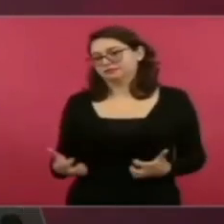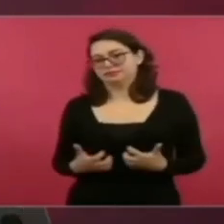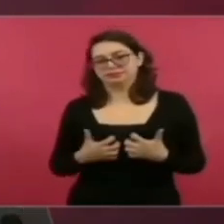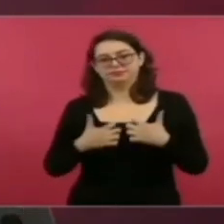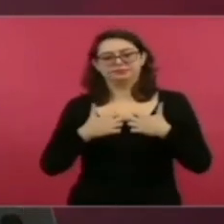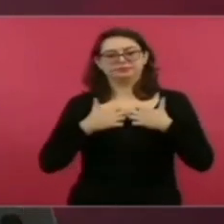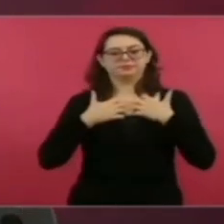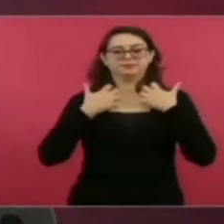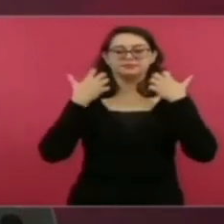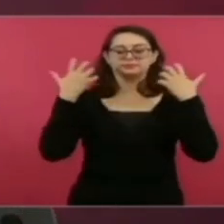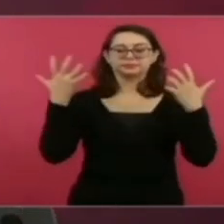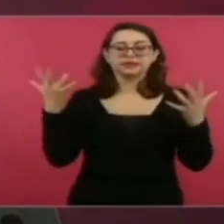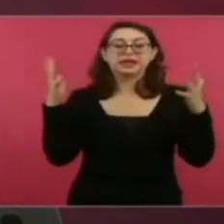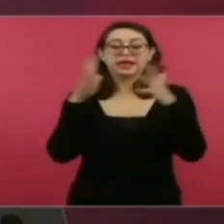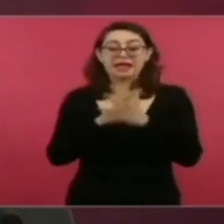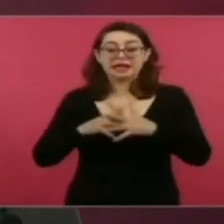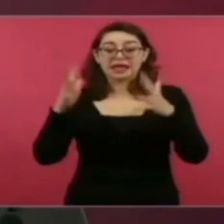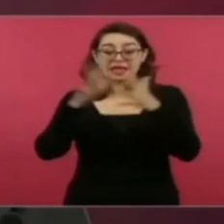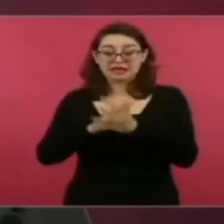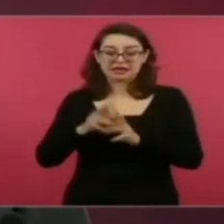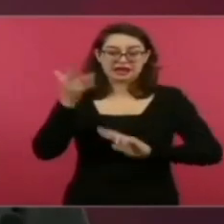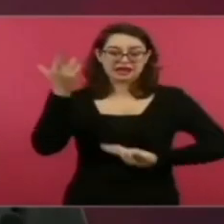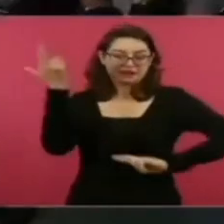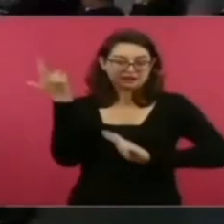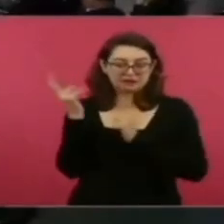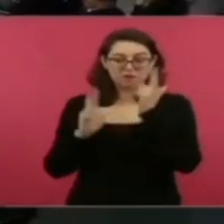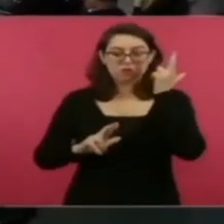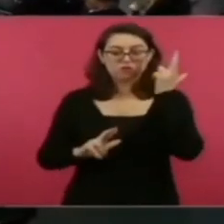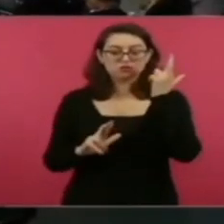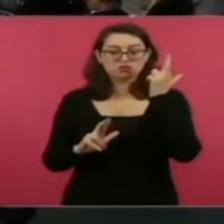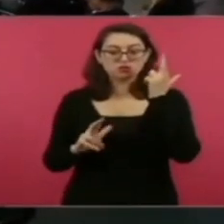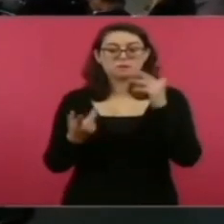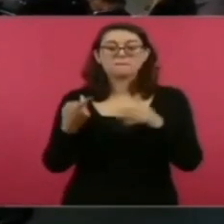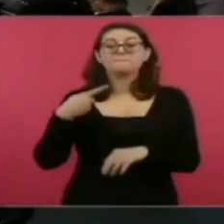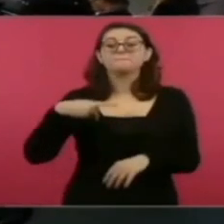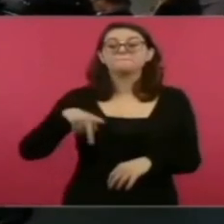social, pero no se avanza en lo democrático.